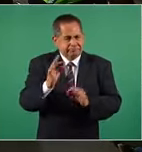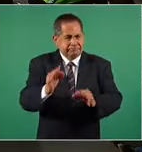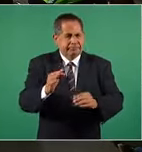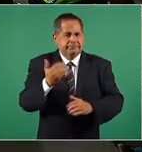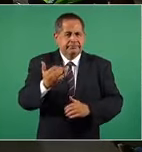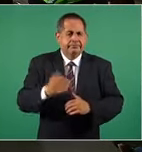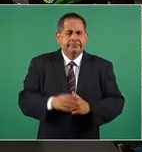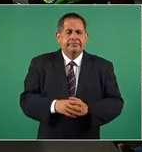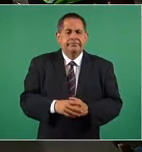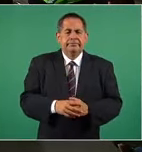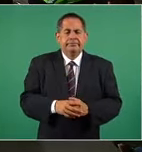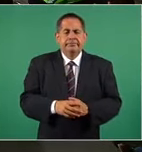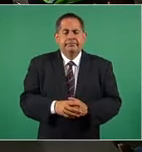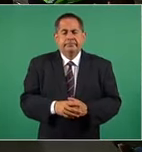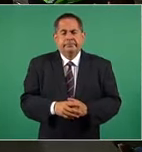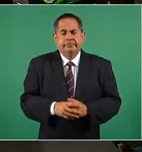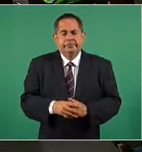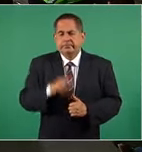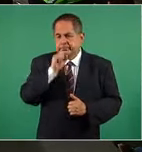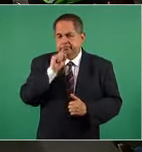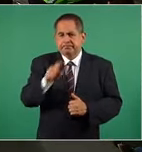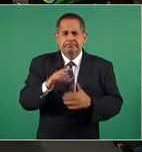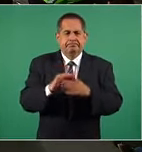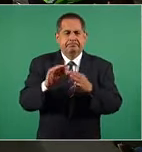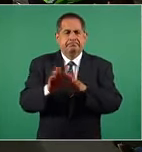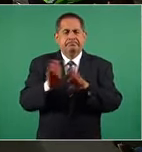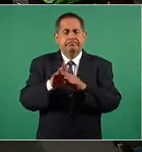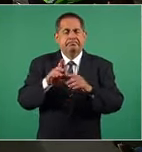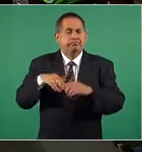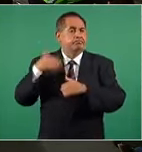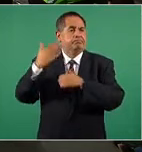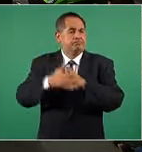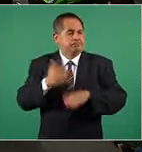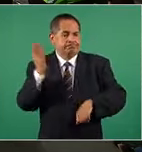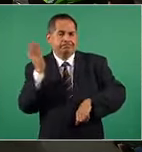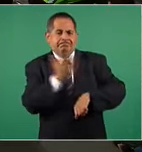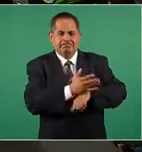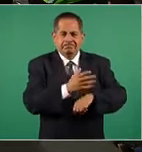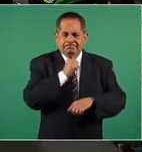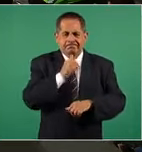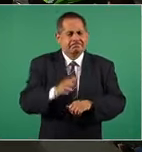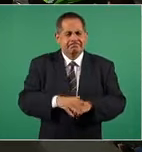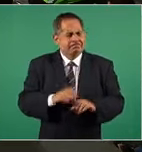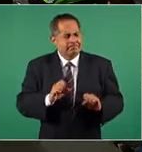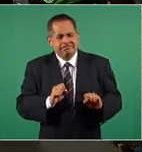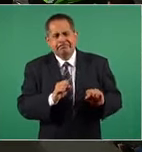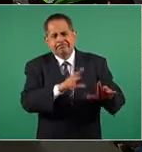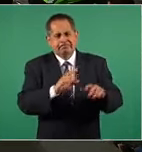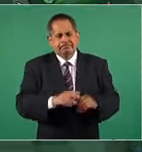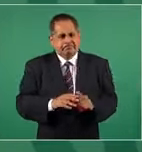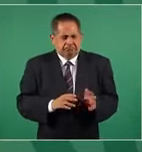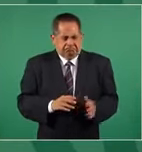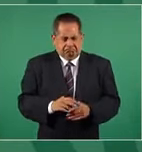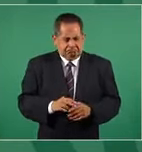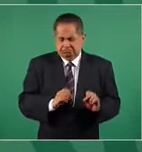la garantía de que no va a haber censura, de que no se va a perseguir a nadie